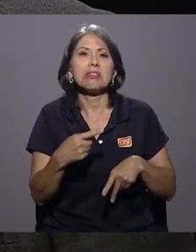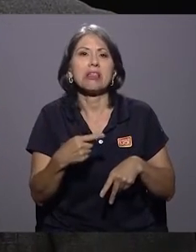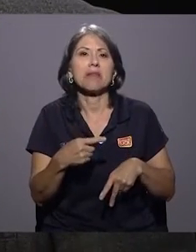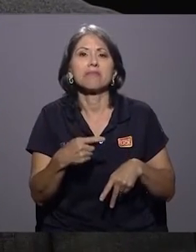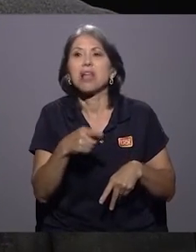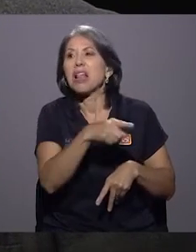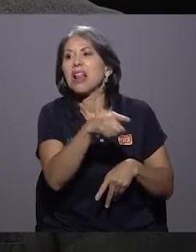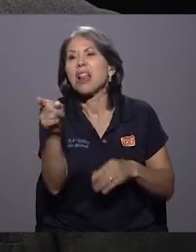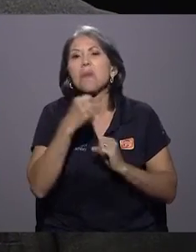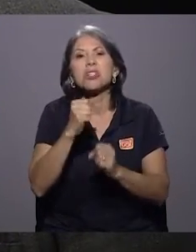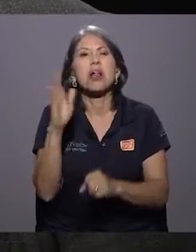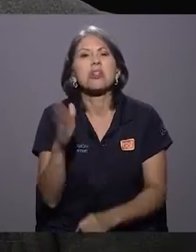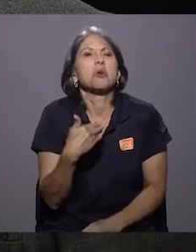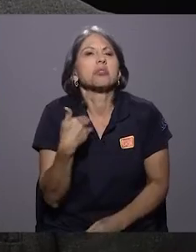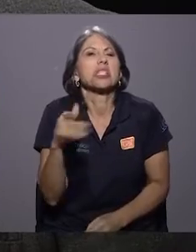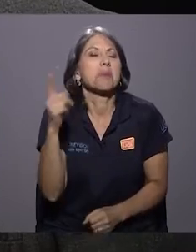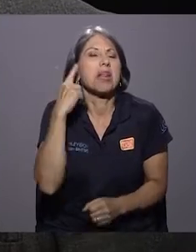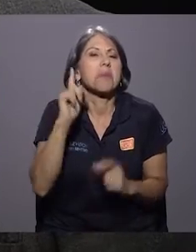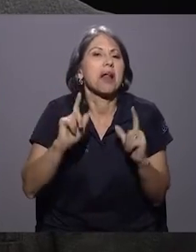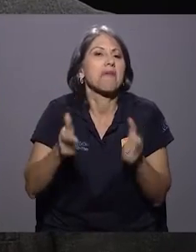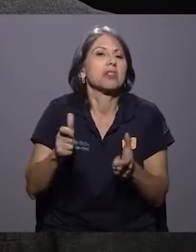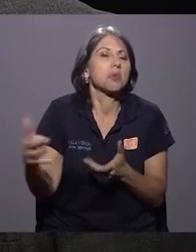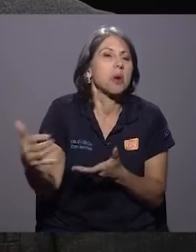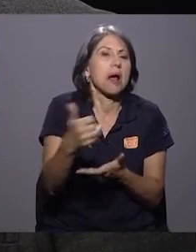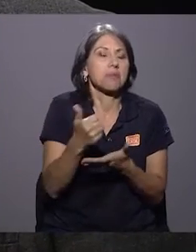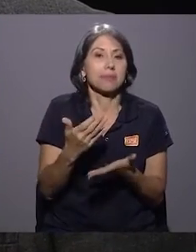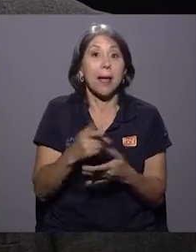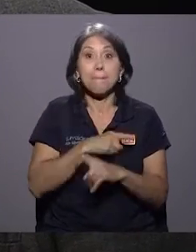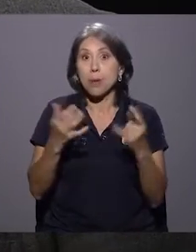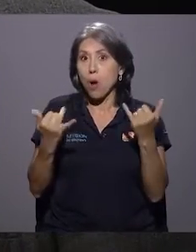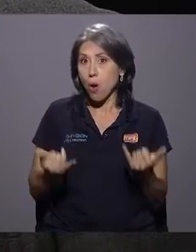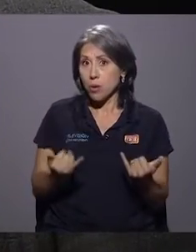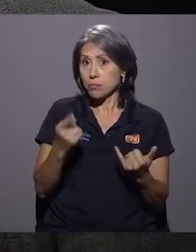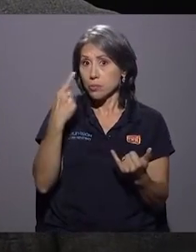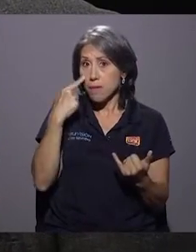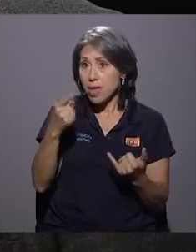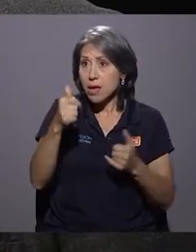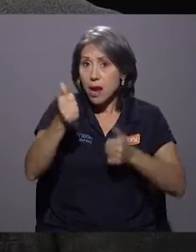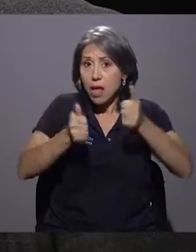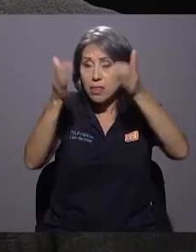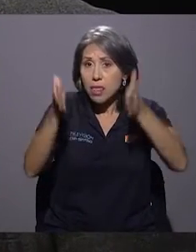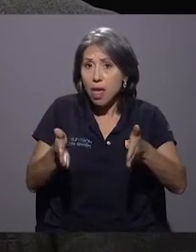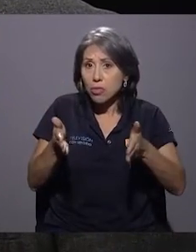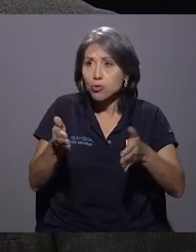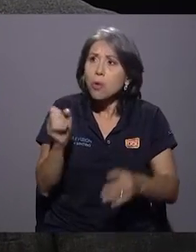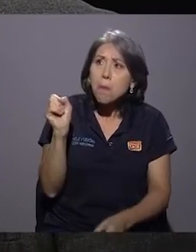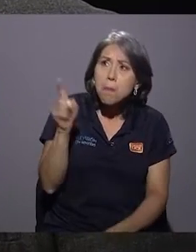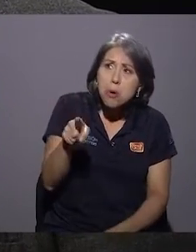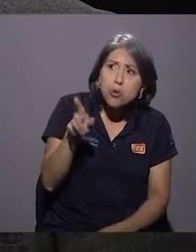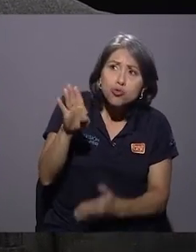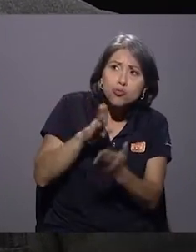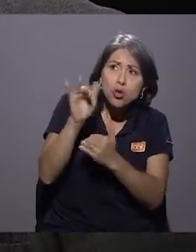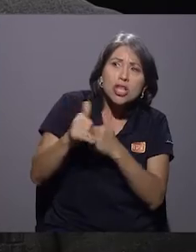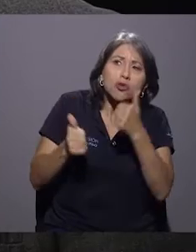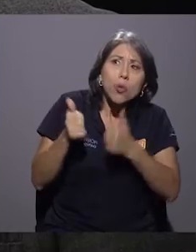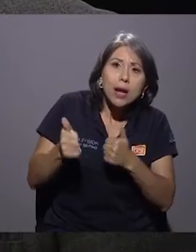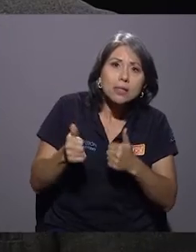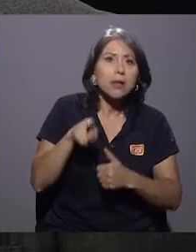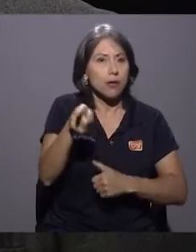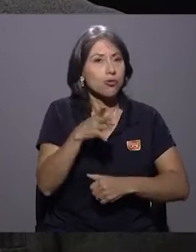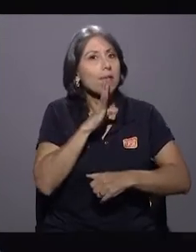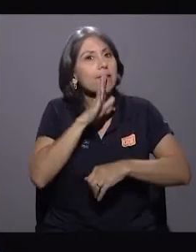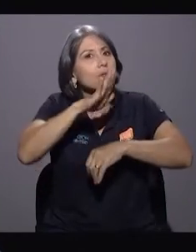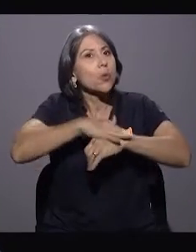recoger la basura. Pero hoy día usted ve a los candidatos que estaban postulándose y usted les preguntaba cuáles eran sus proyectos. Hablaban de seguridad,